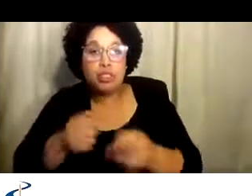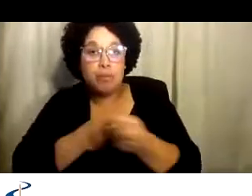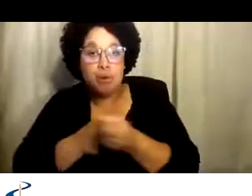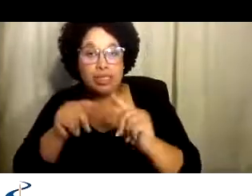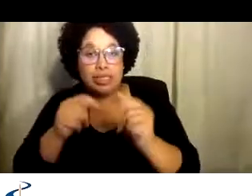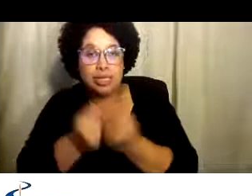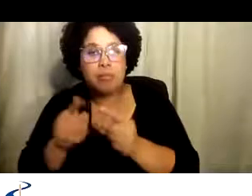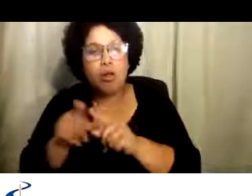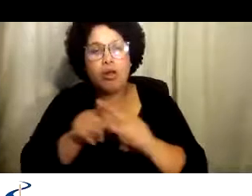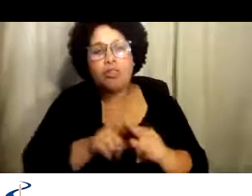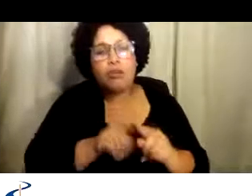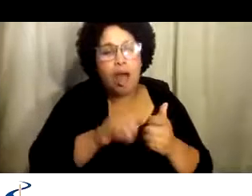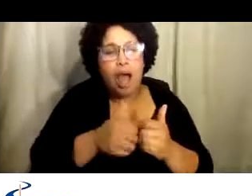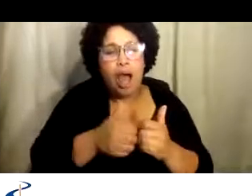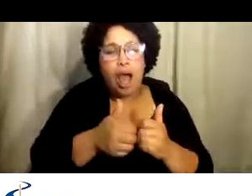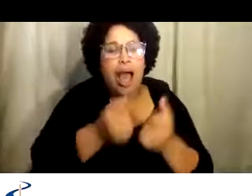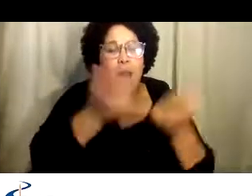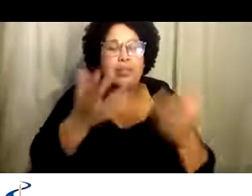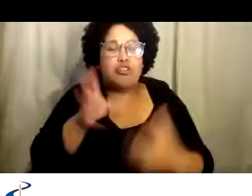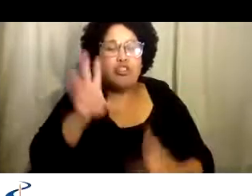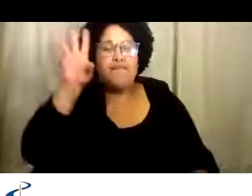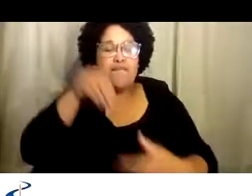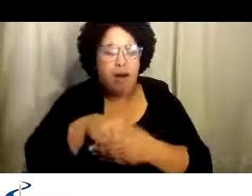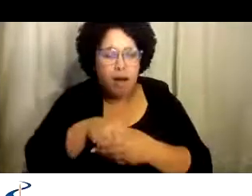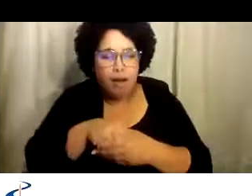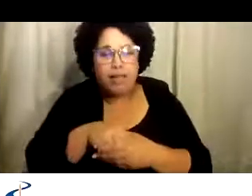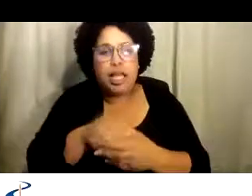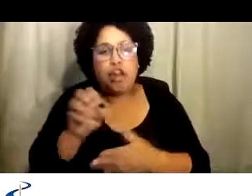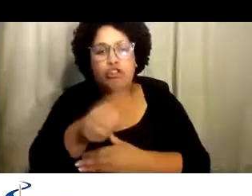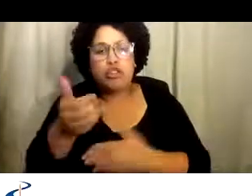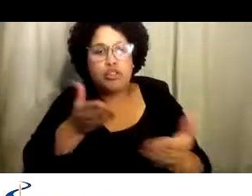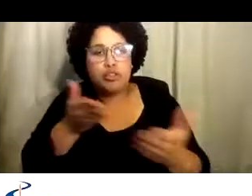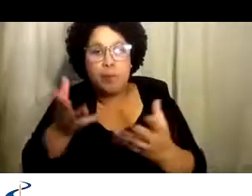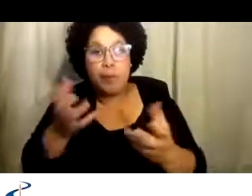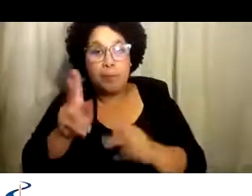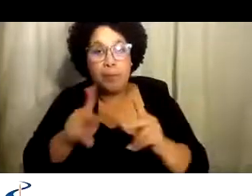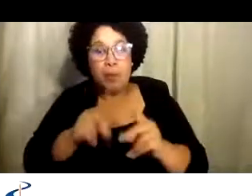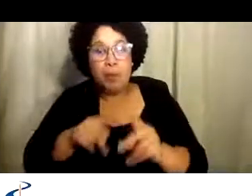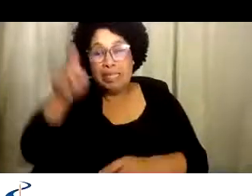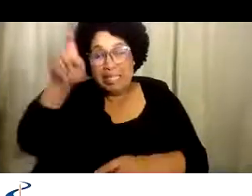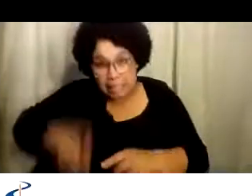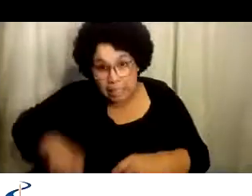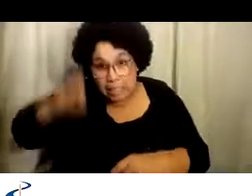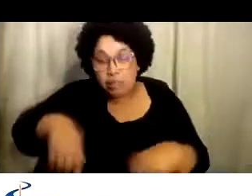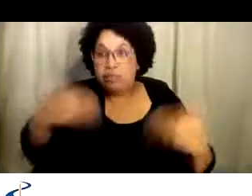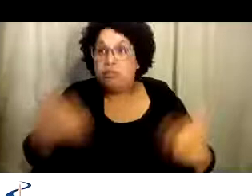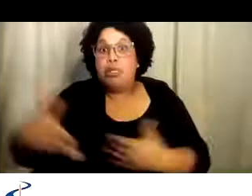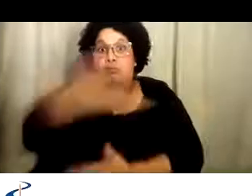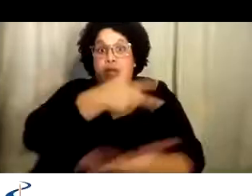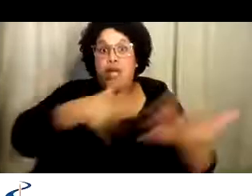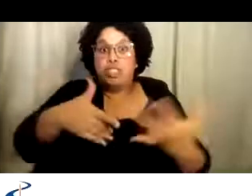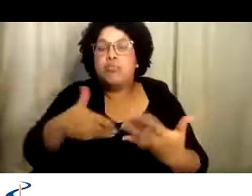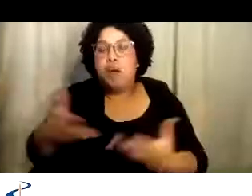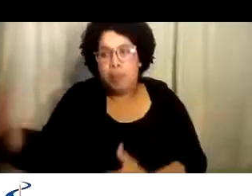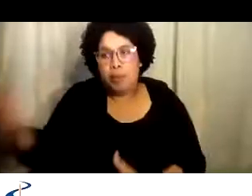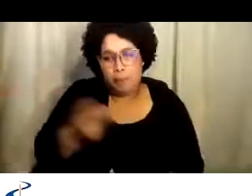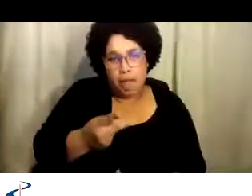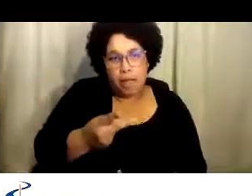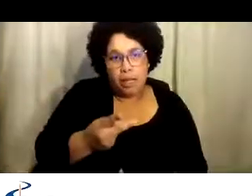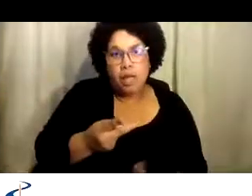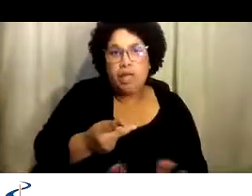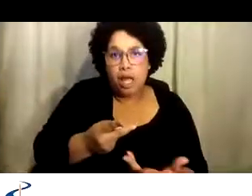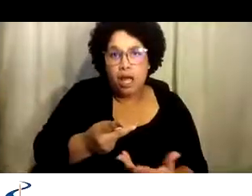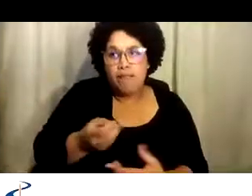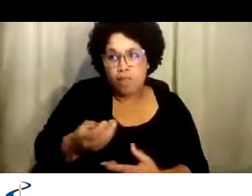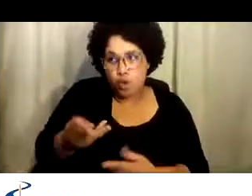también el red de apoyo y cómo estén participando en servicios alternativos.